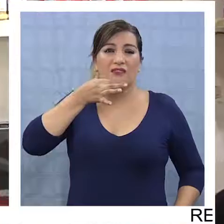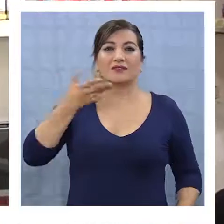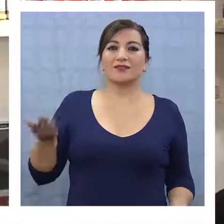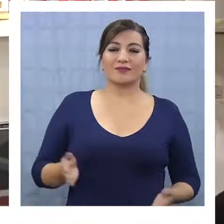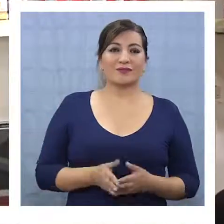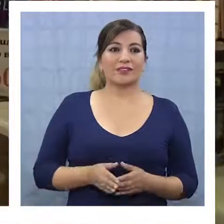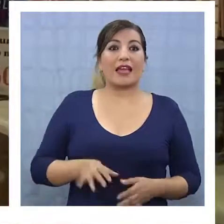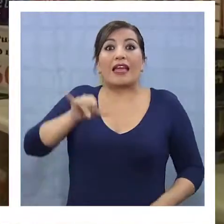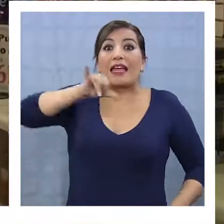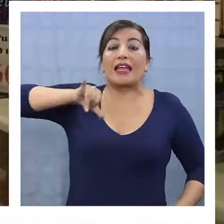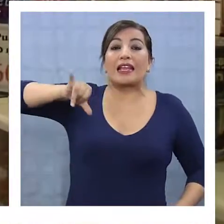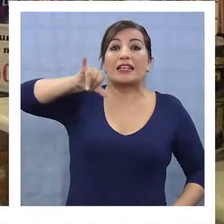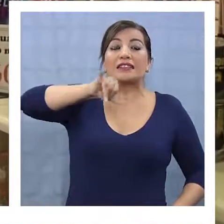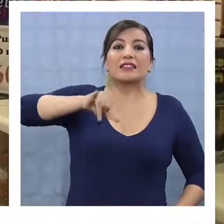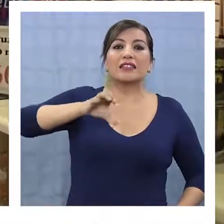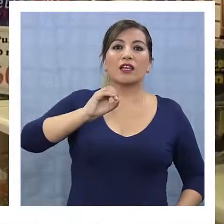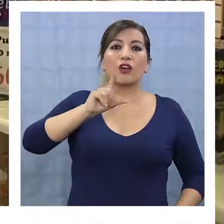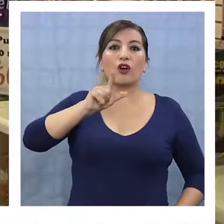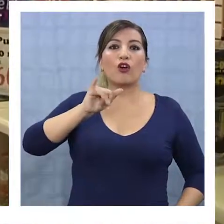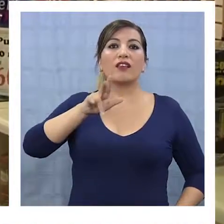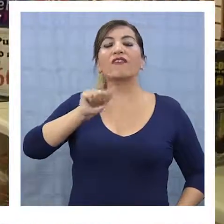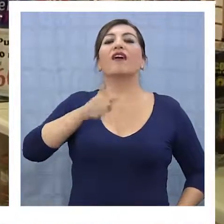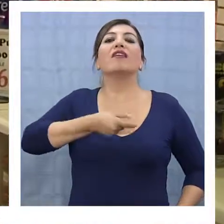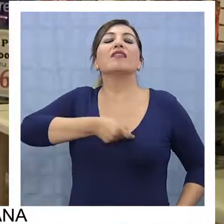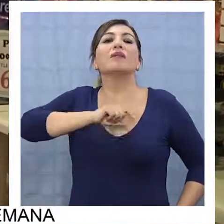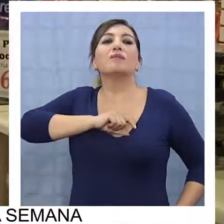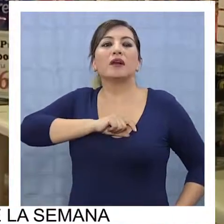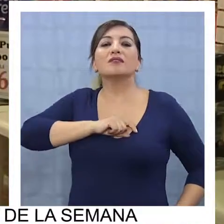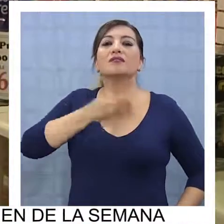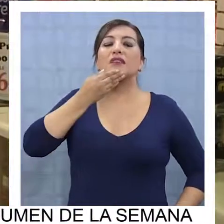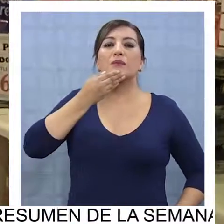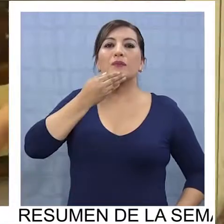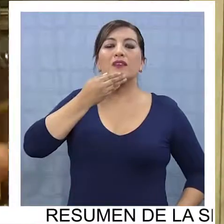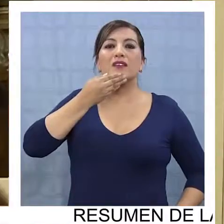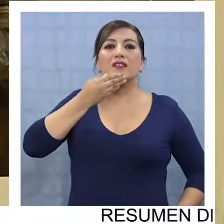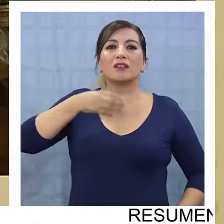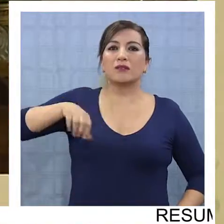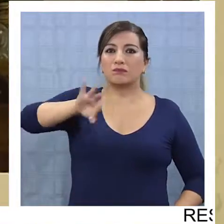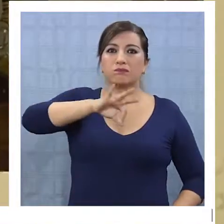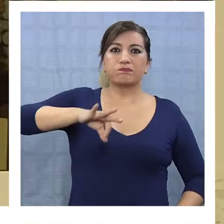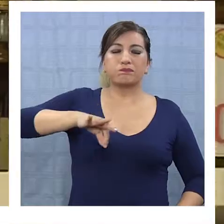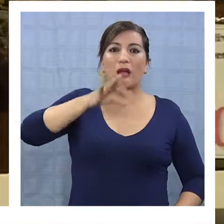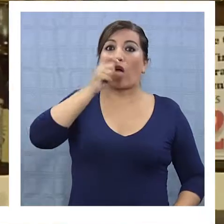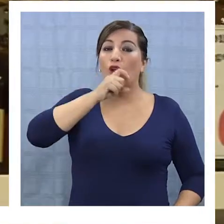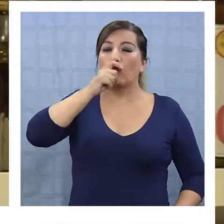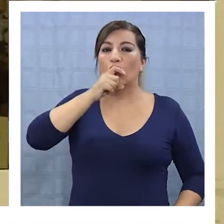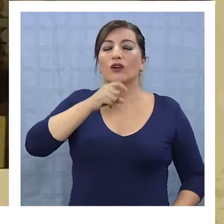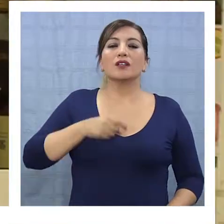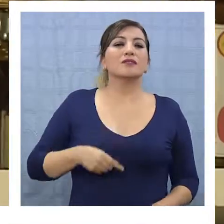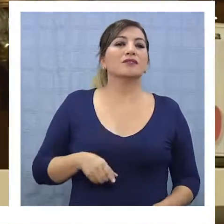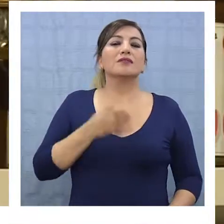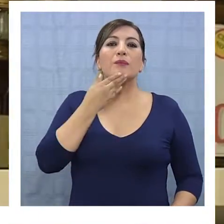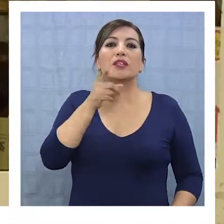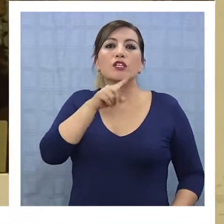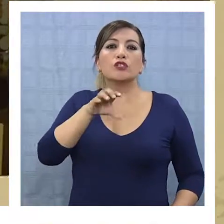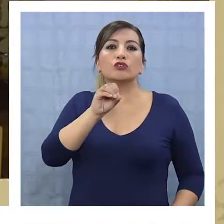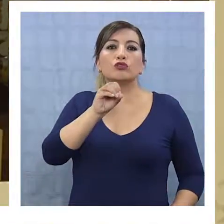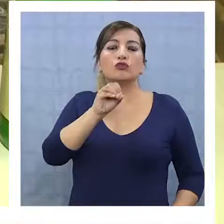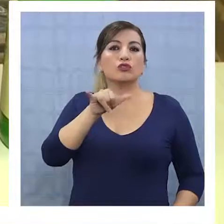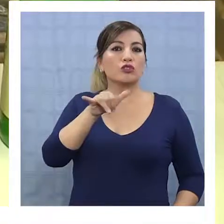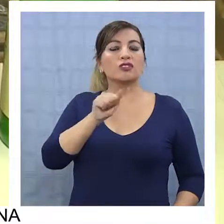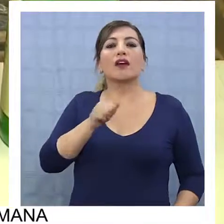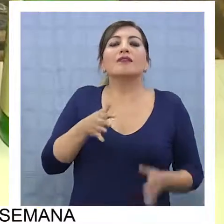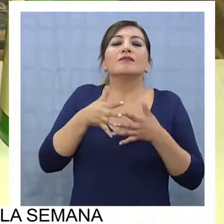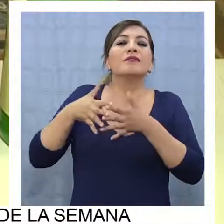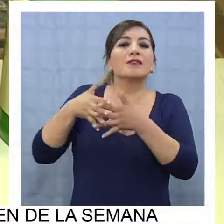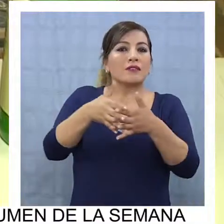té verde con sabores. El aceite de oliva proveniente de España y las salsas de tomate, césar, barbecue y soya de los